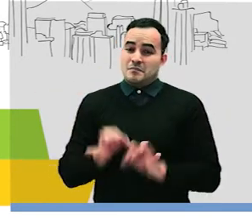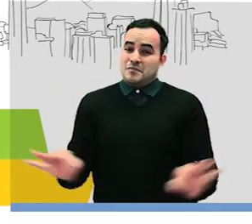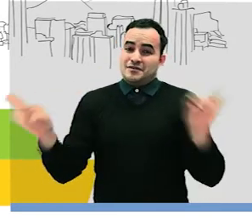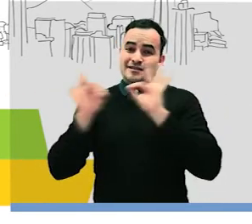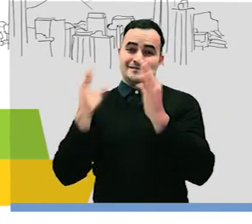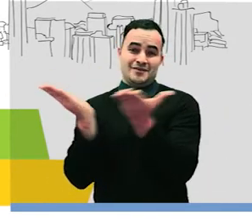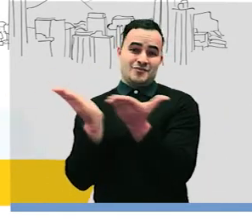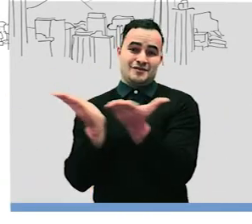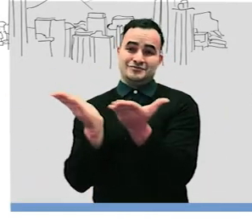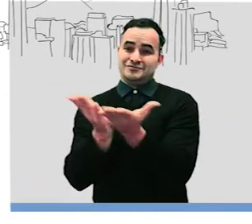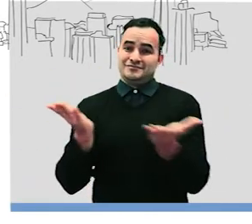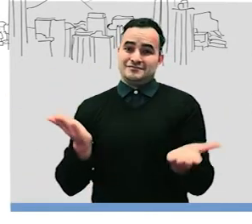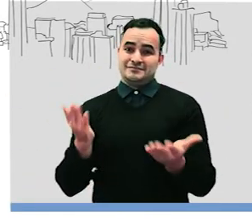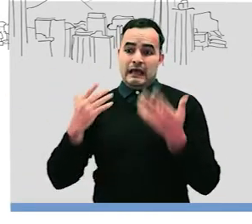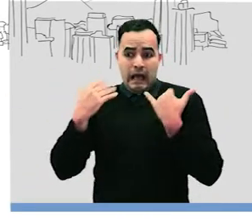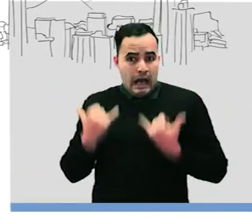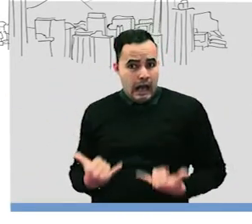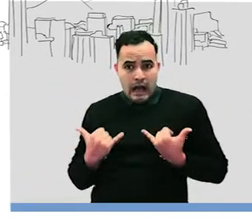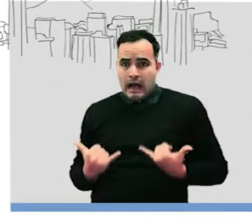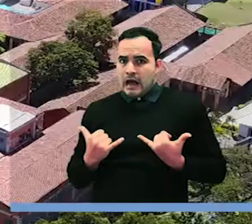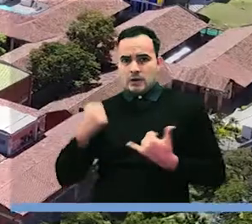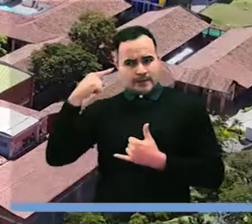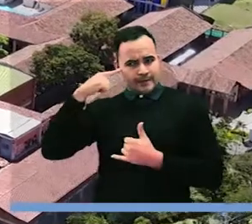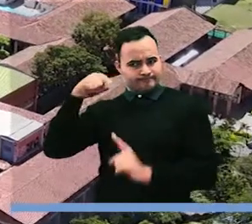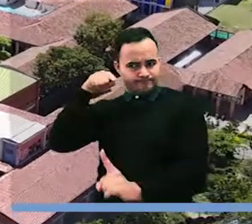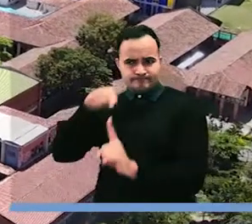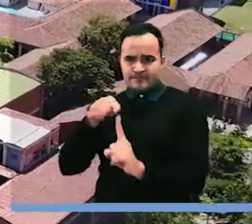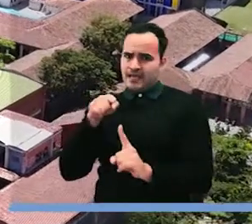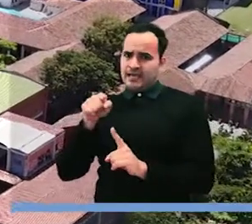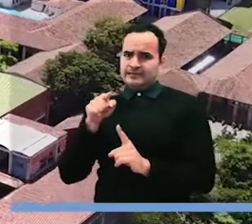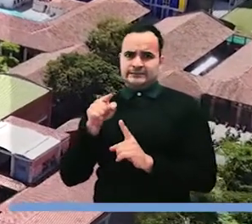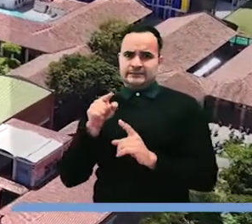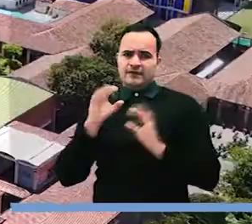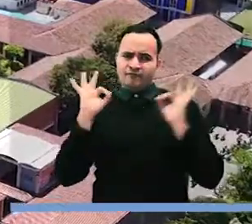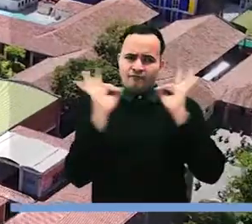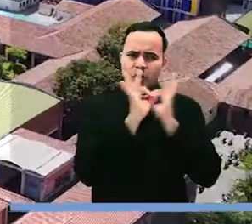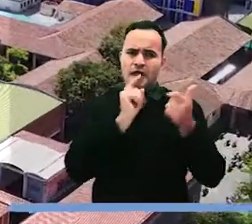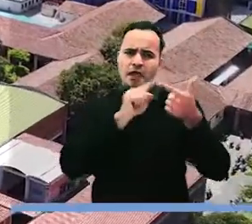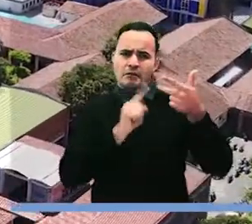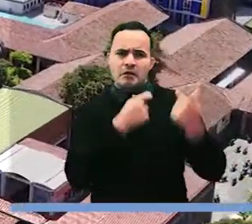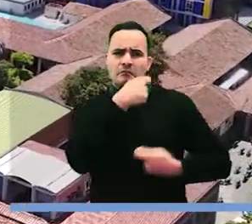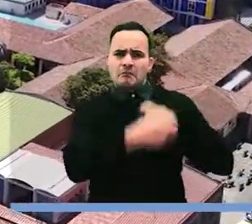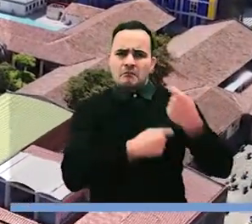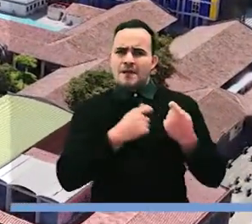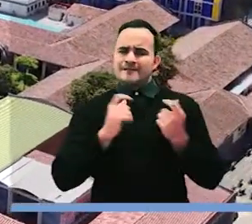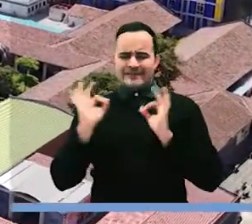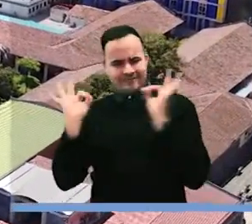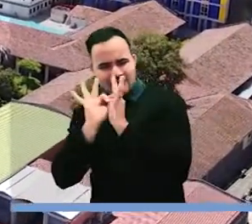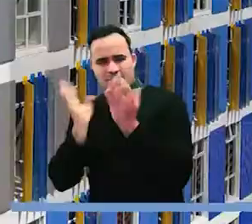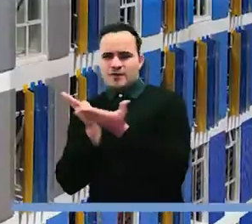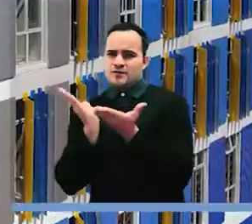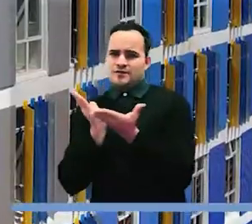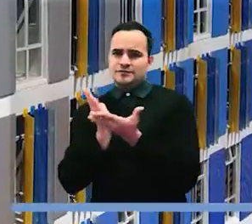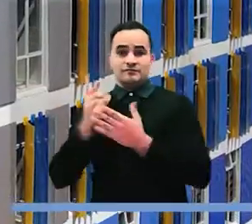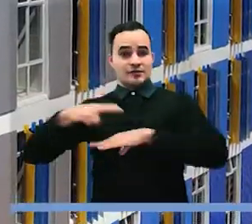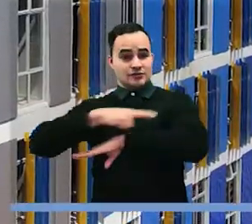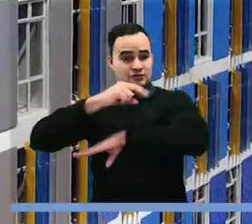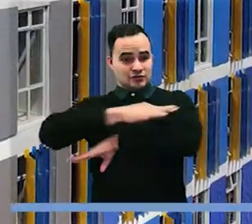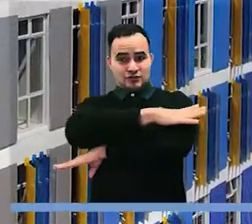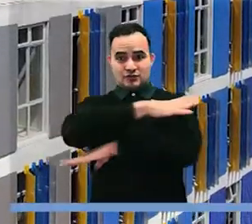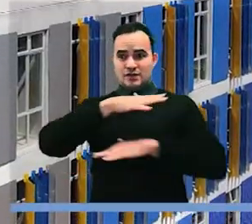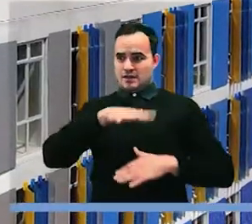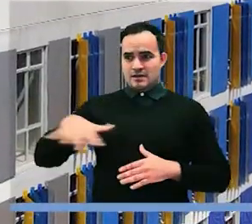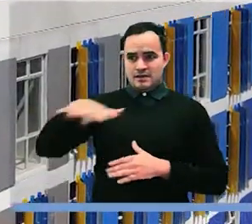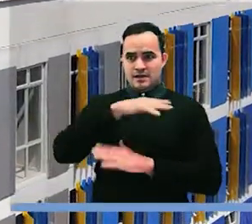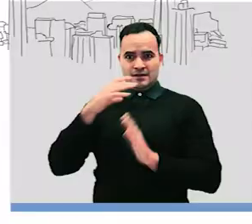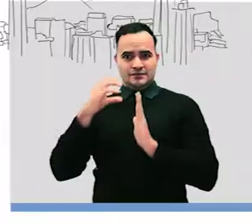o el post covid, es la educación. Nosotros tenemos que apostarle a una nueva economía. Nosotros dijimos vamos a hacer de Medellín un valle del software